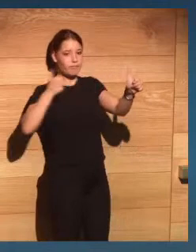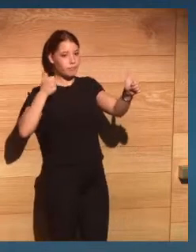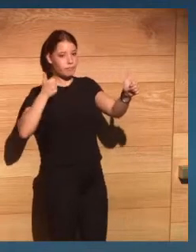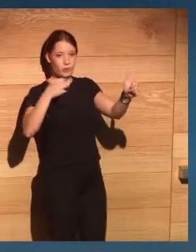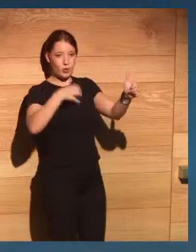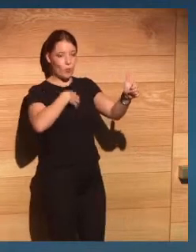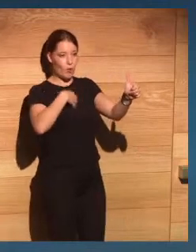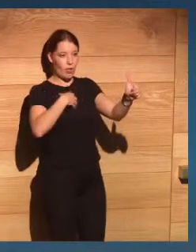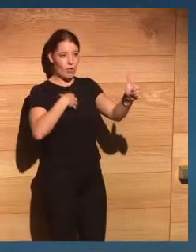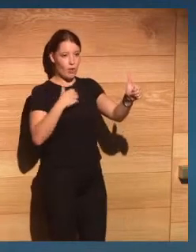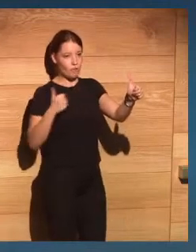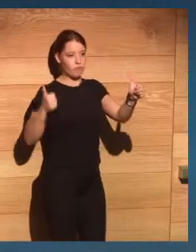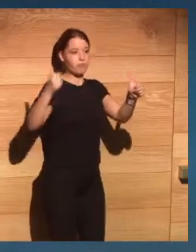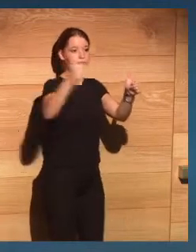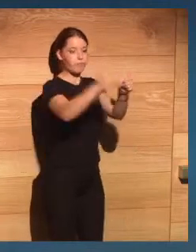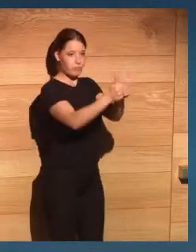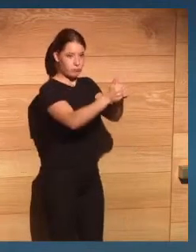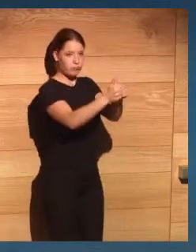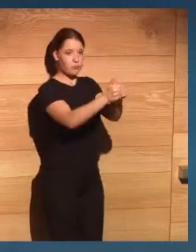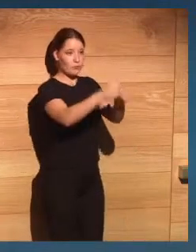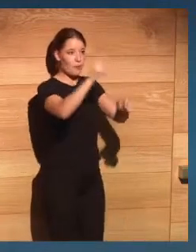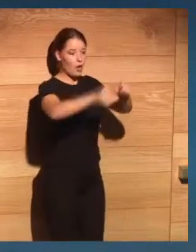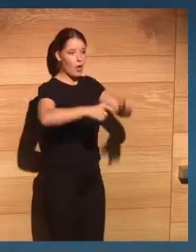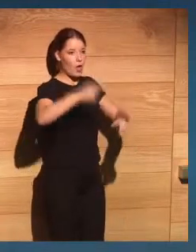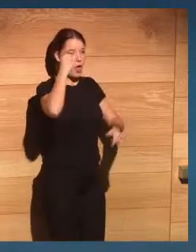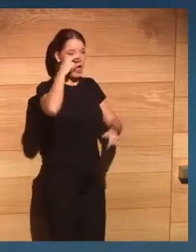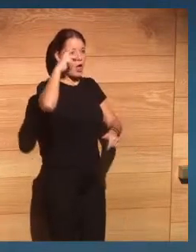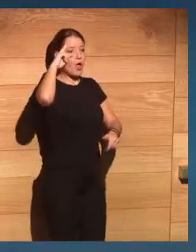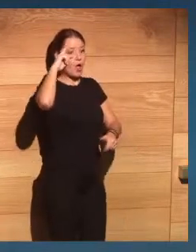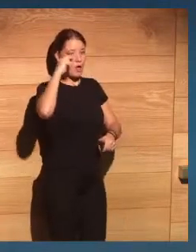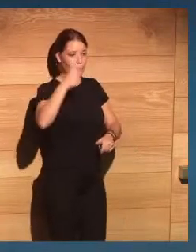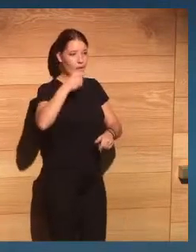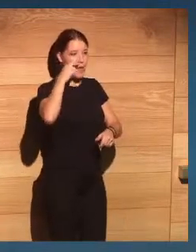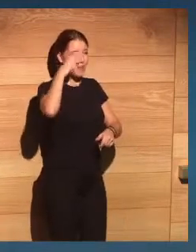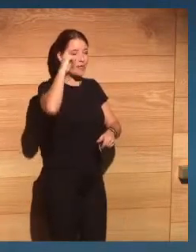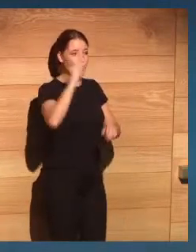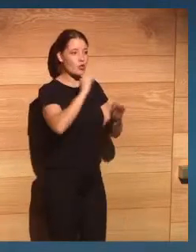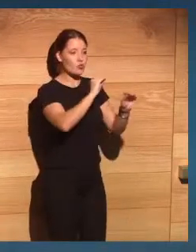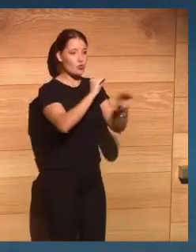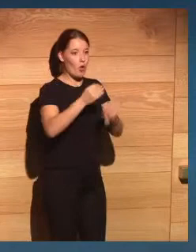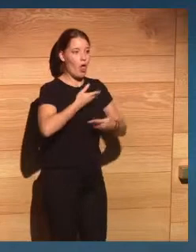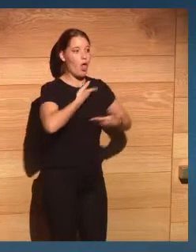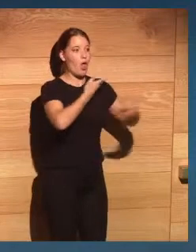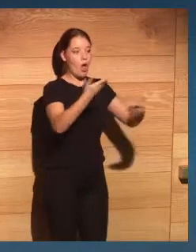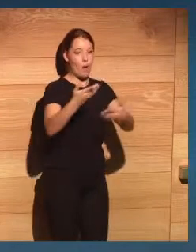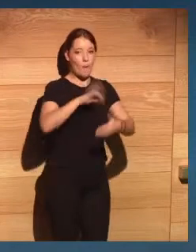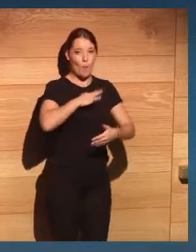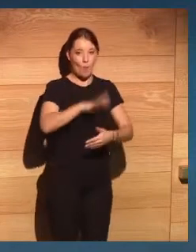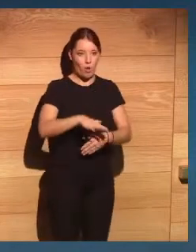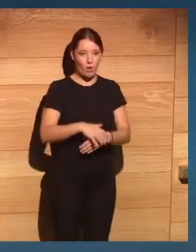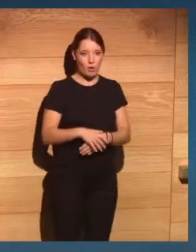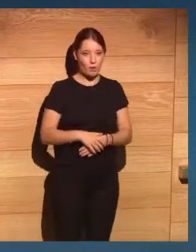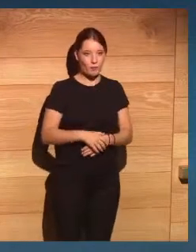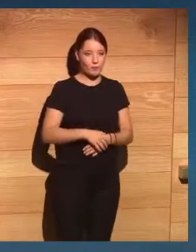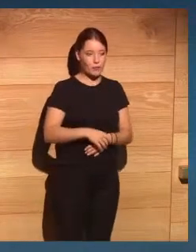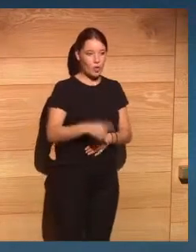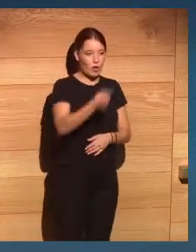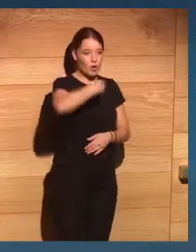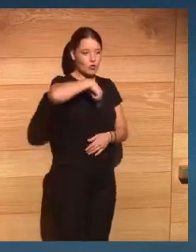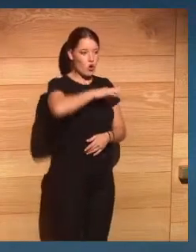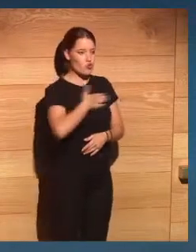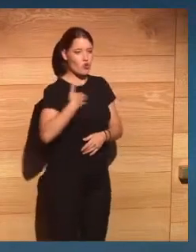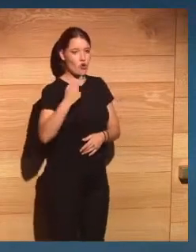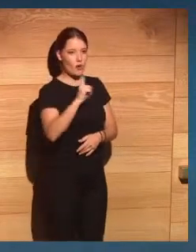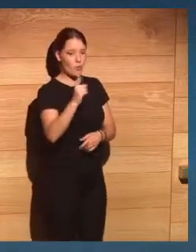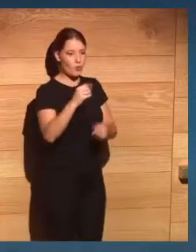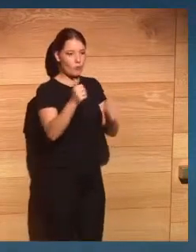el senior puede aportar una experiencia tremendamente grande y no queremos en ningún caso que se quede fuera muchos ingenieros